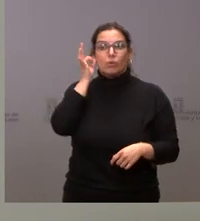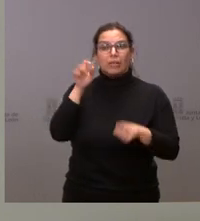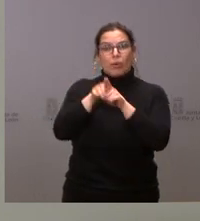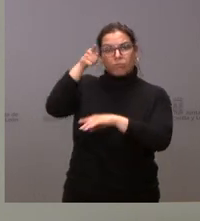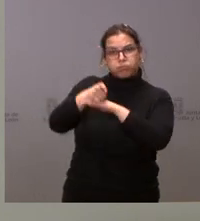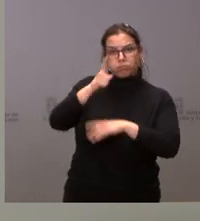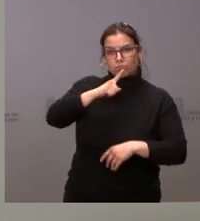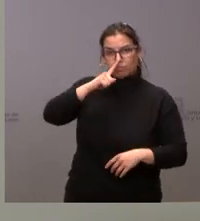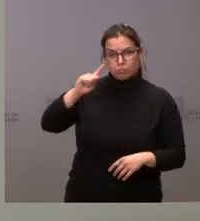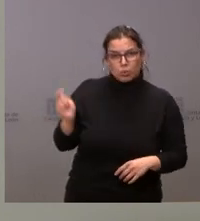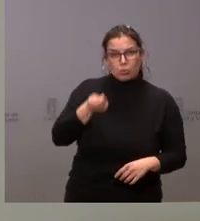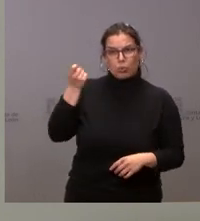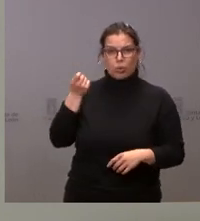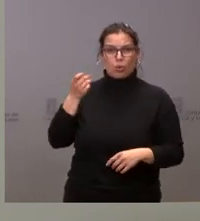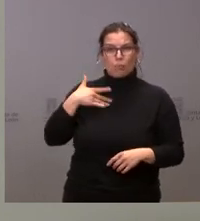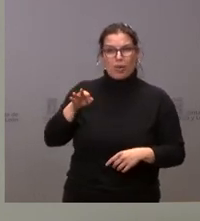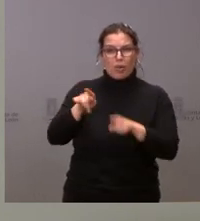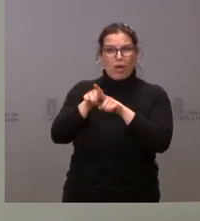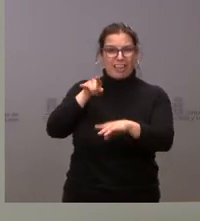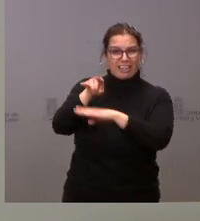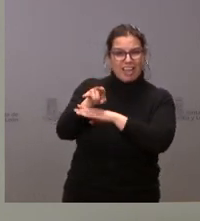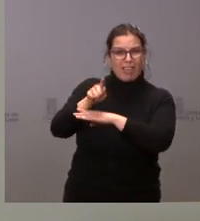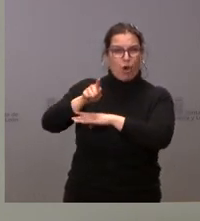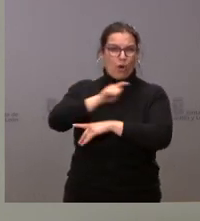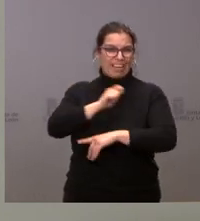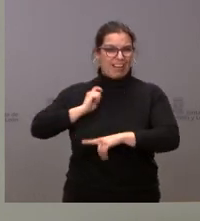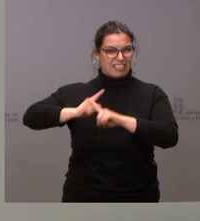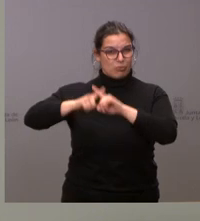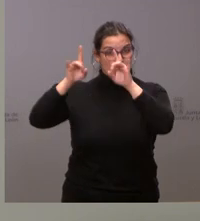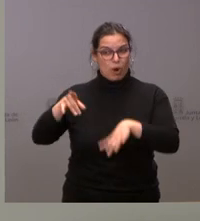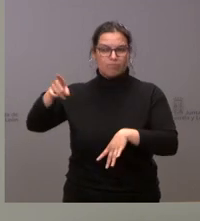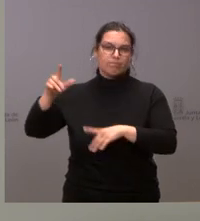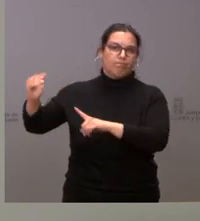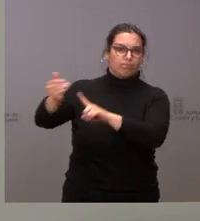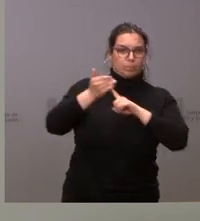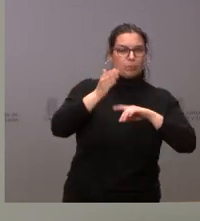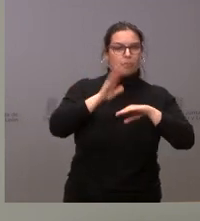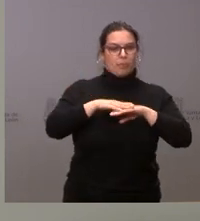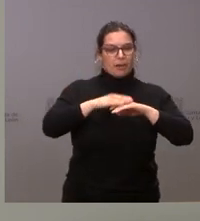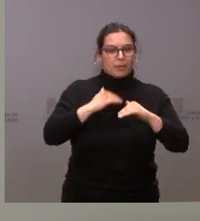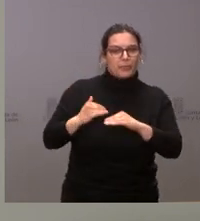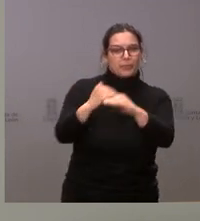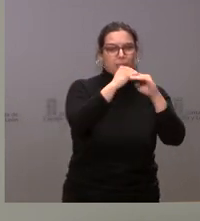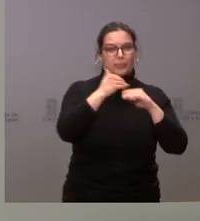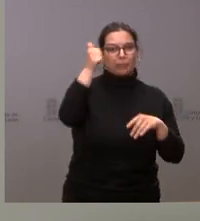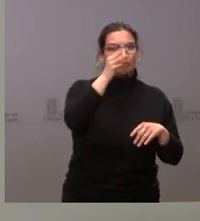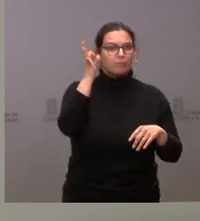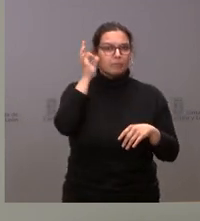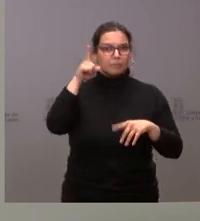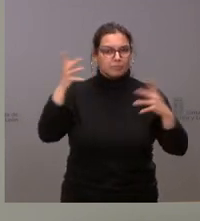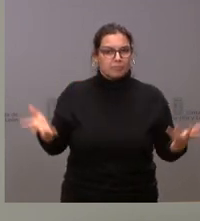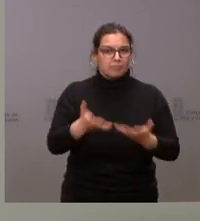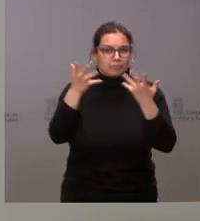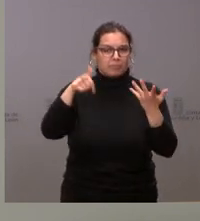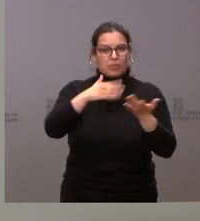víctimas de trata y, por tanto, para actuar en beneficio de estas personas, de la igualdad de género en nuestra comunidad autónoma,